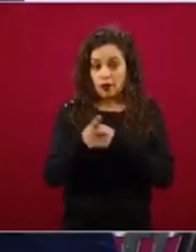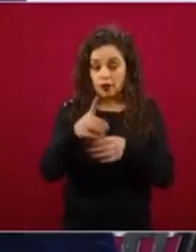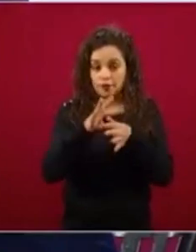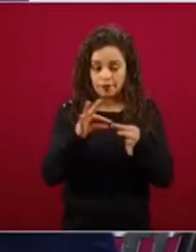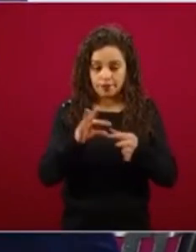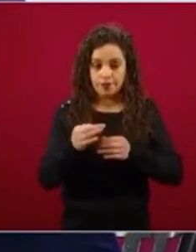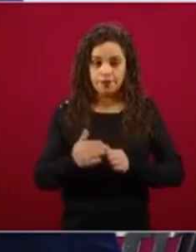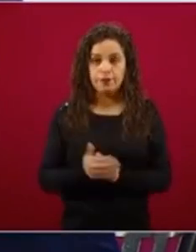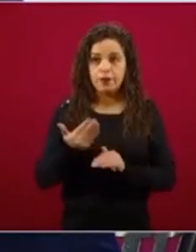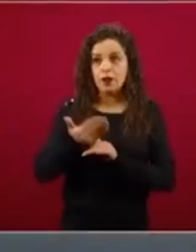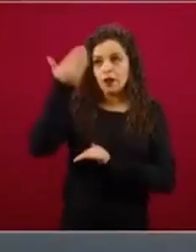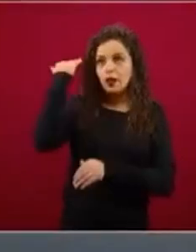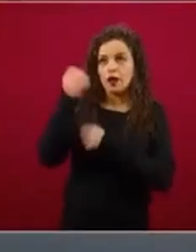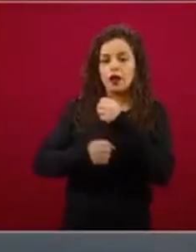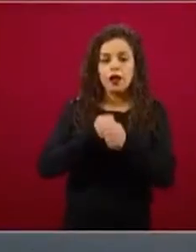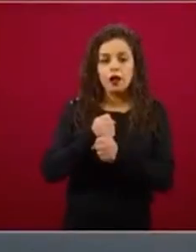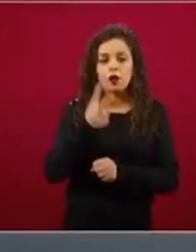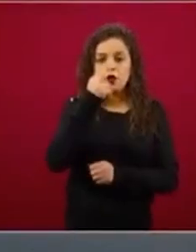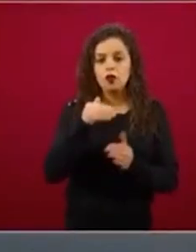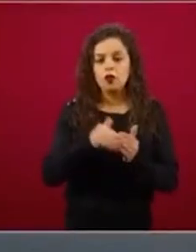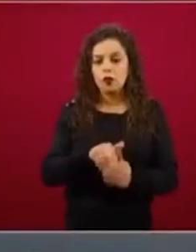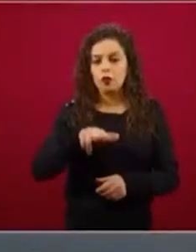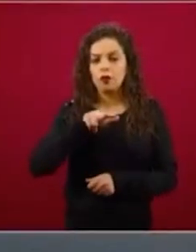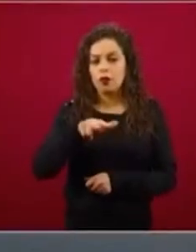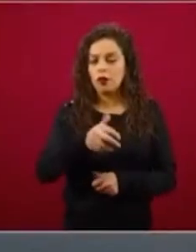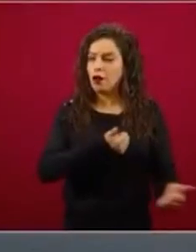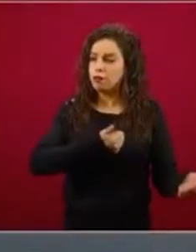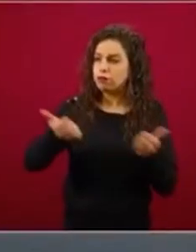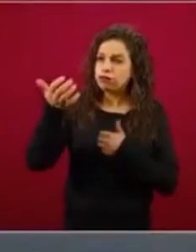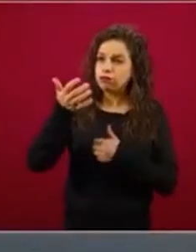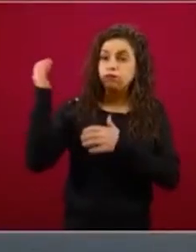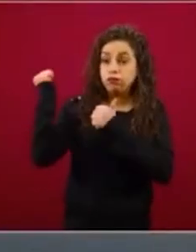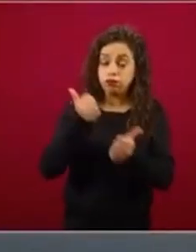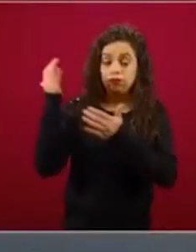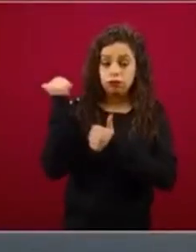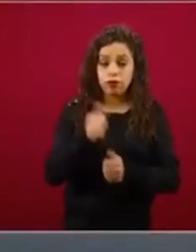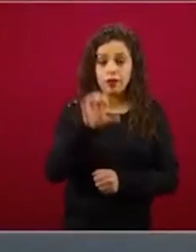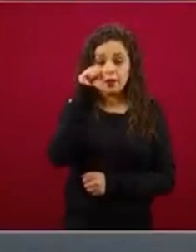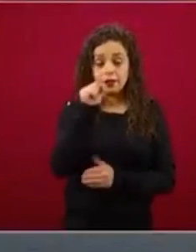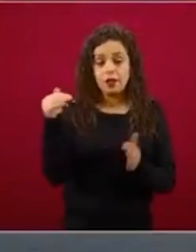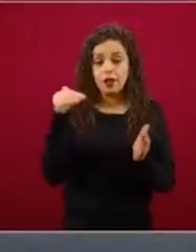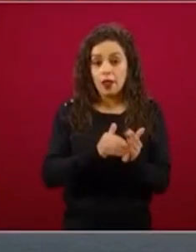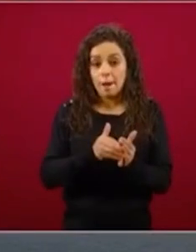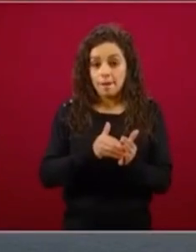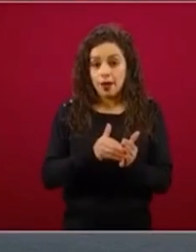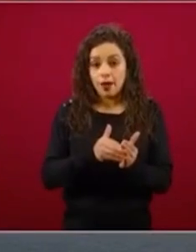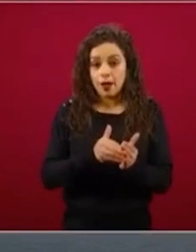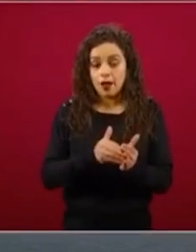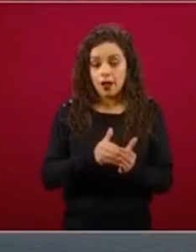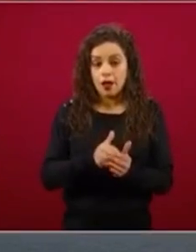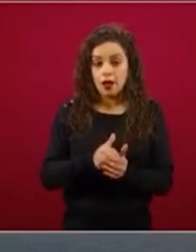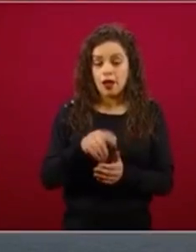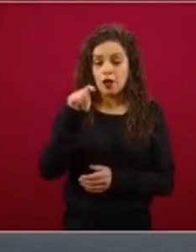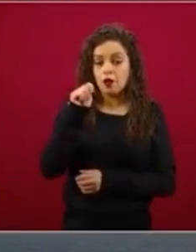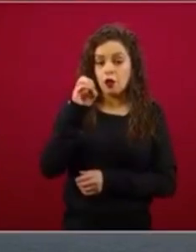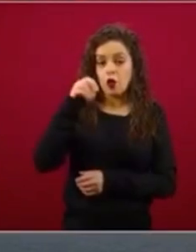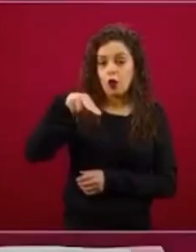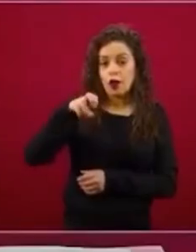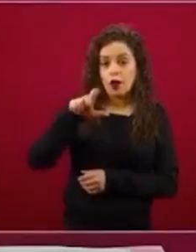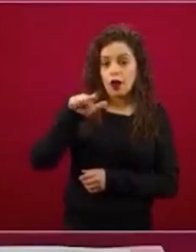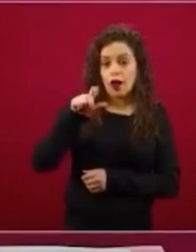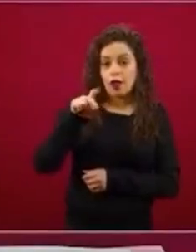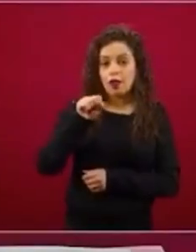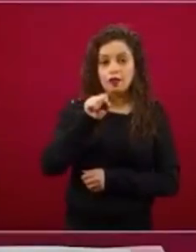2018 importamos 60 mil toneladas de leche en polvo, el año pasado